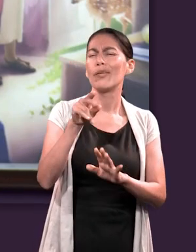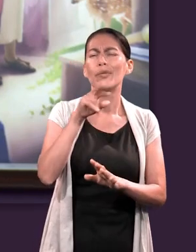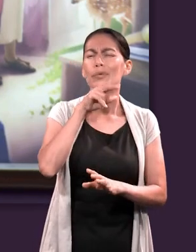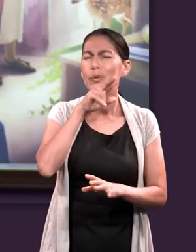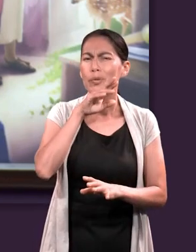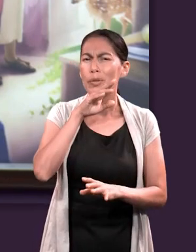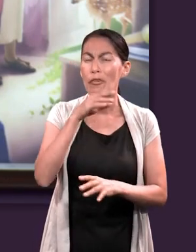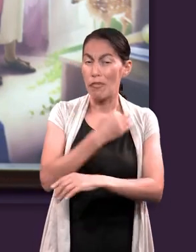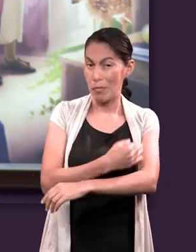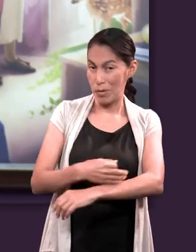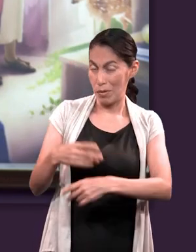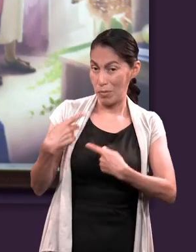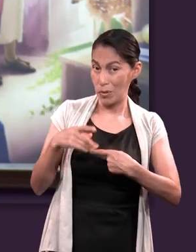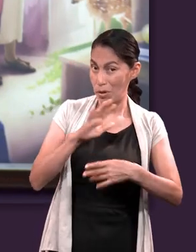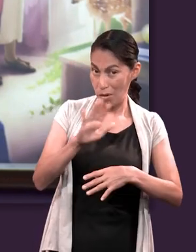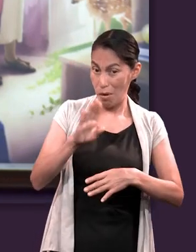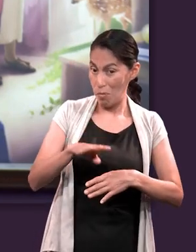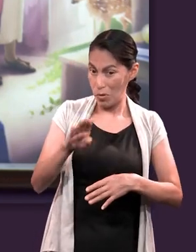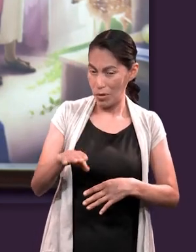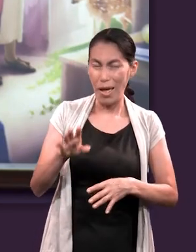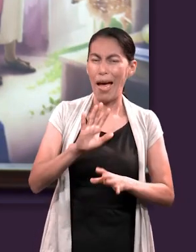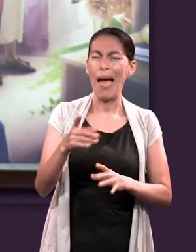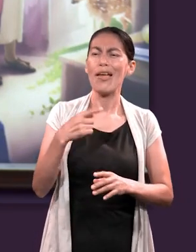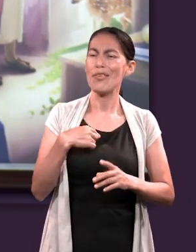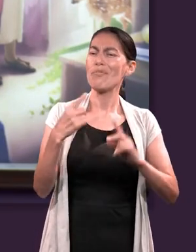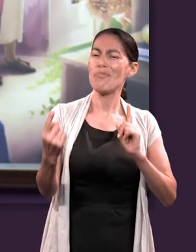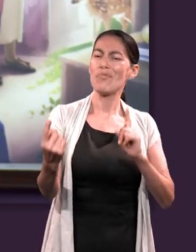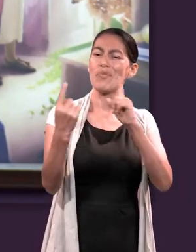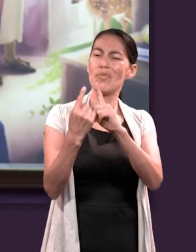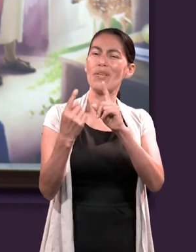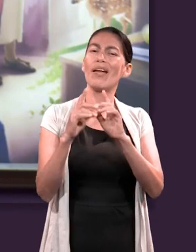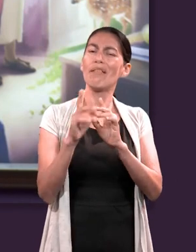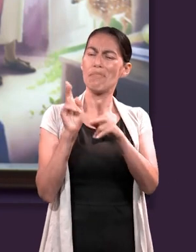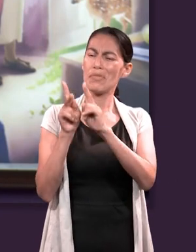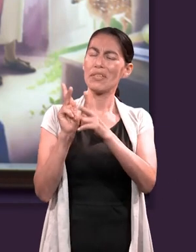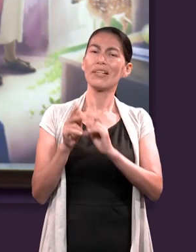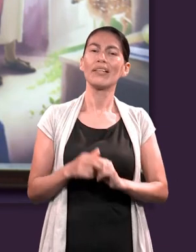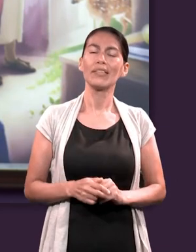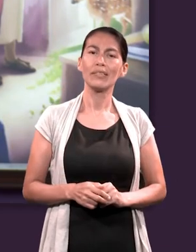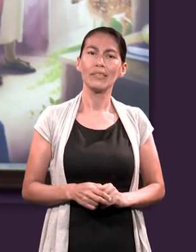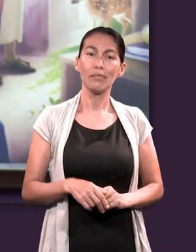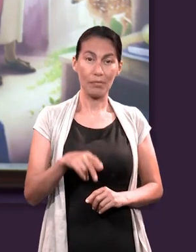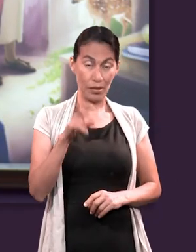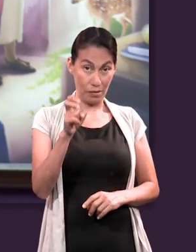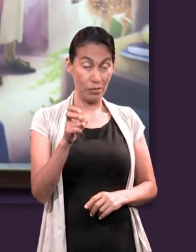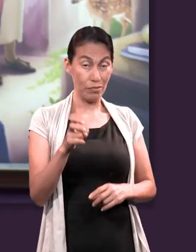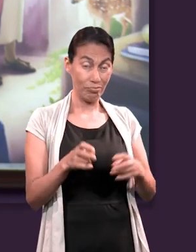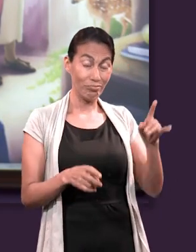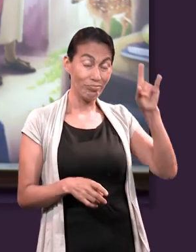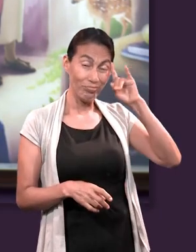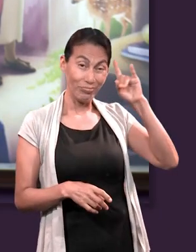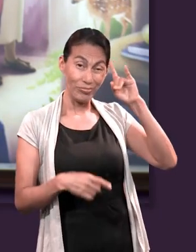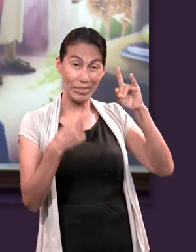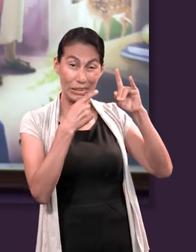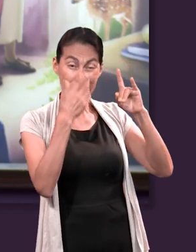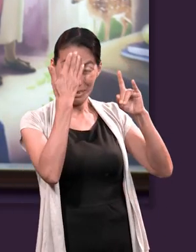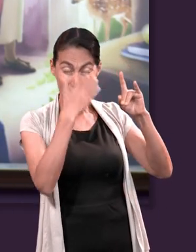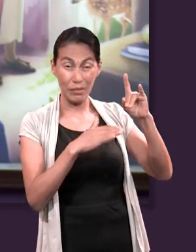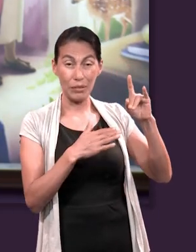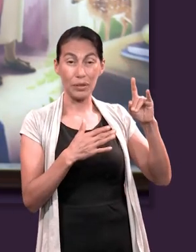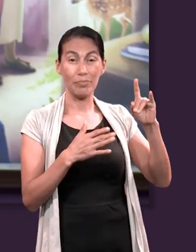ya falleció. Así que esta declaración nos acompaña siempre porque el enemigo sabe que es un